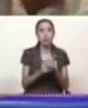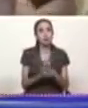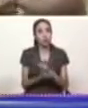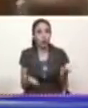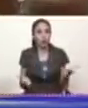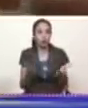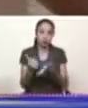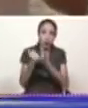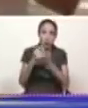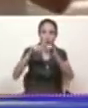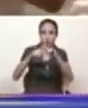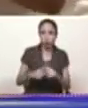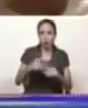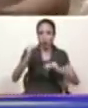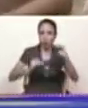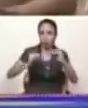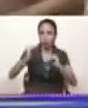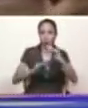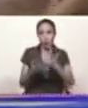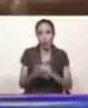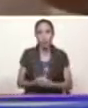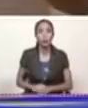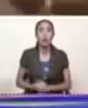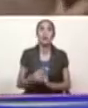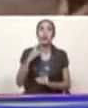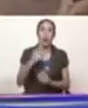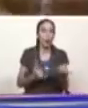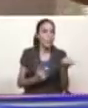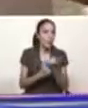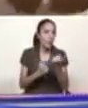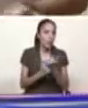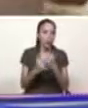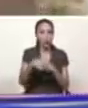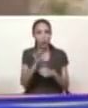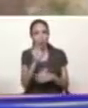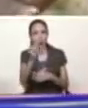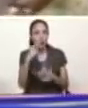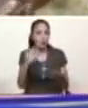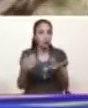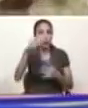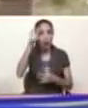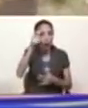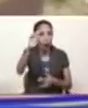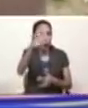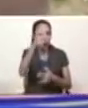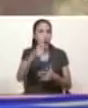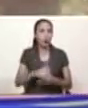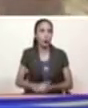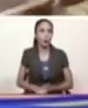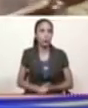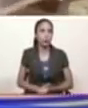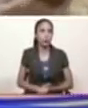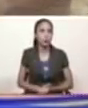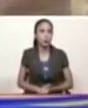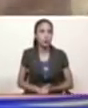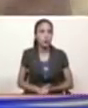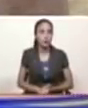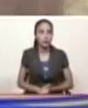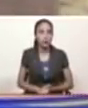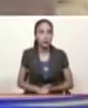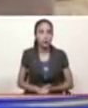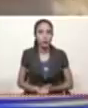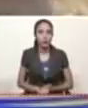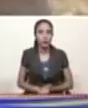dice a nosotros que vamos a estar aportándole al país a toda Venezuela Aguario y por supuesto a nuestro municipio por encima de los 38